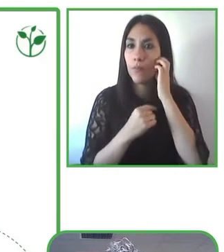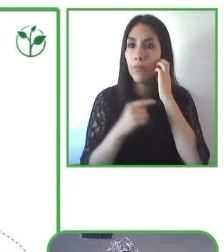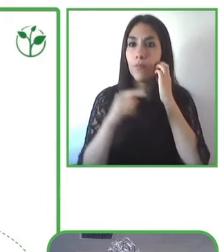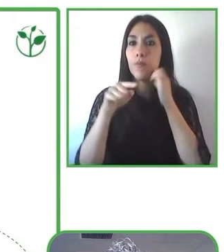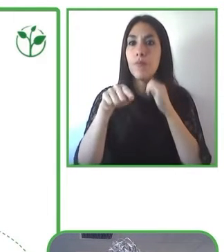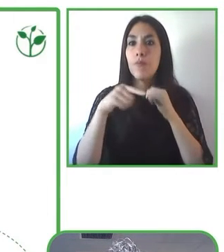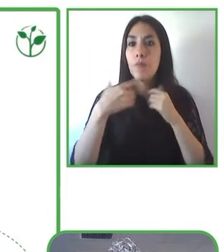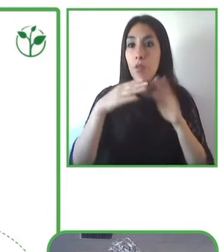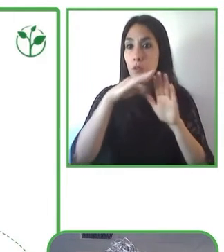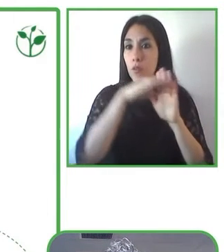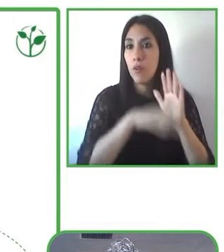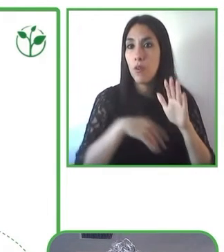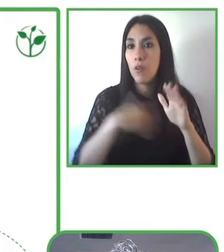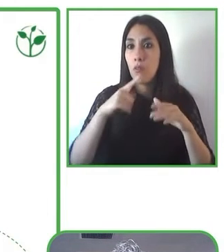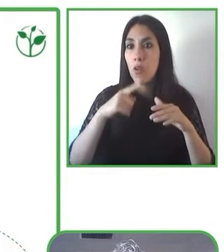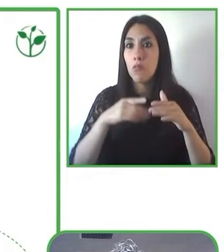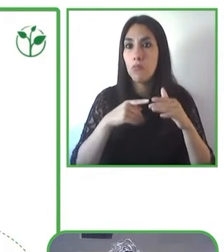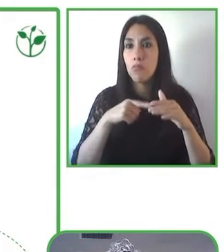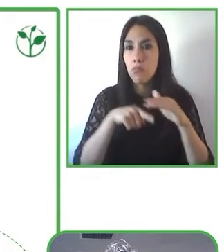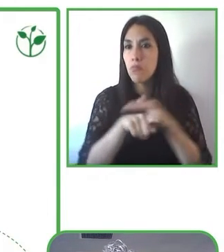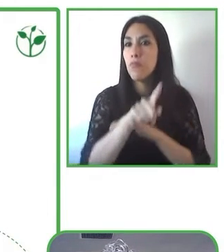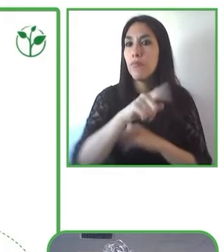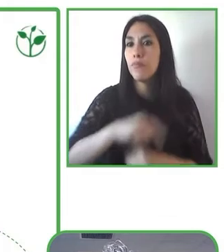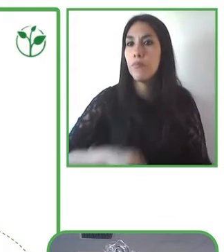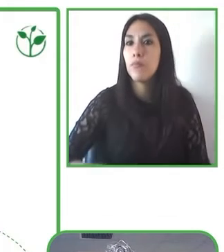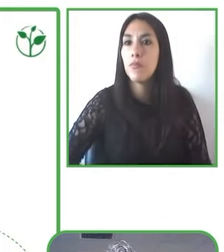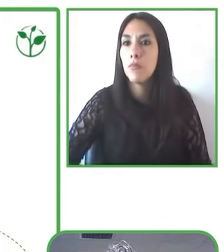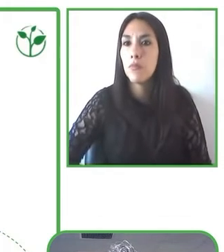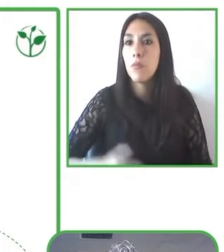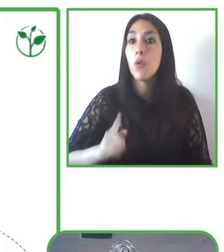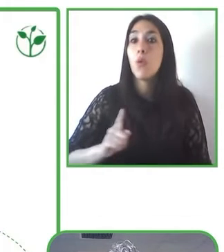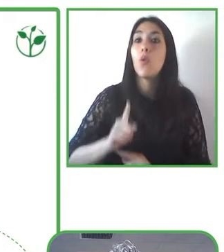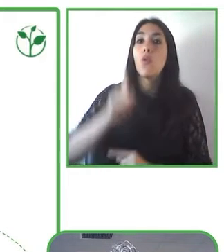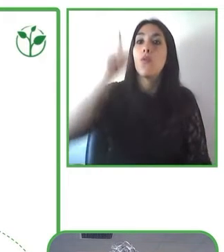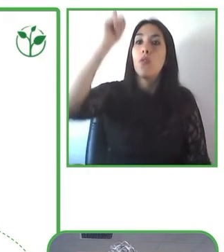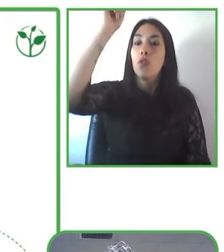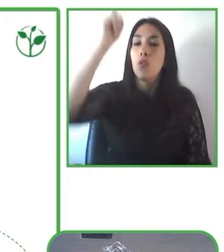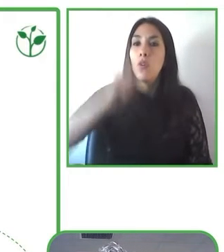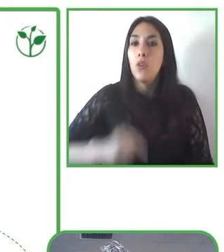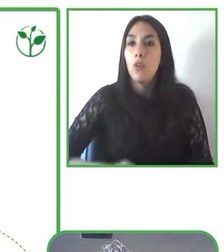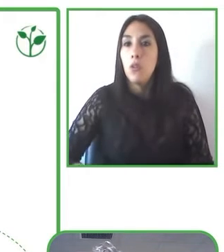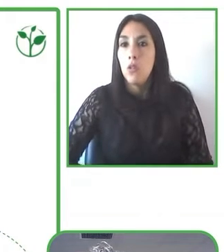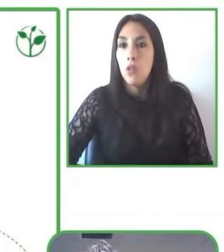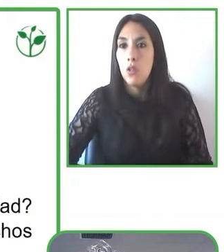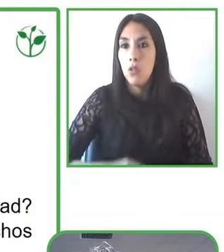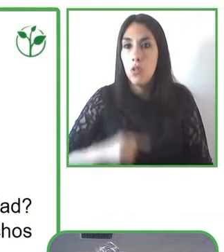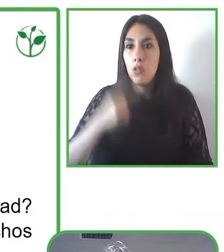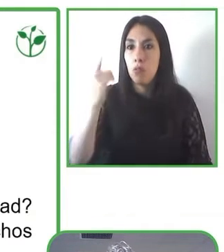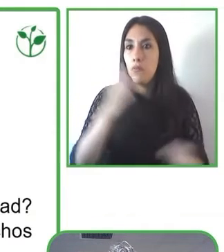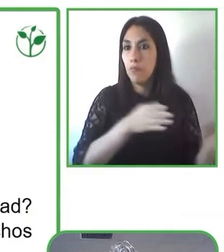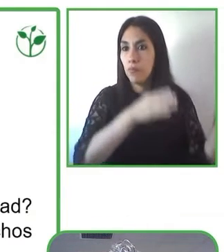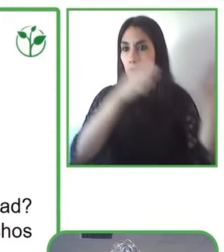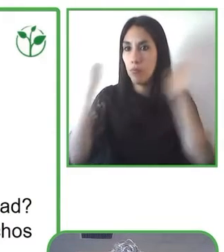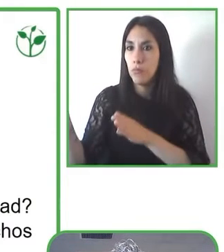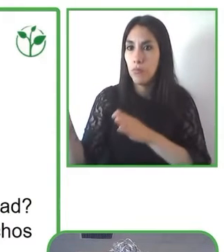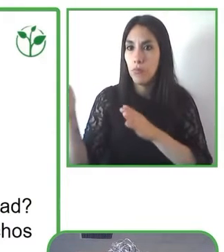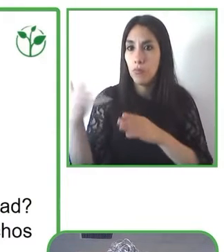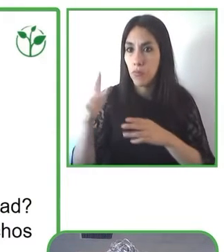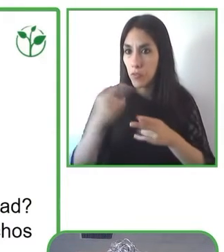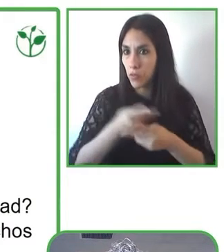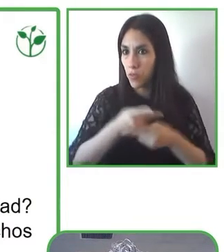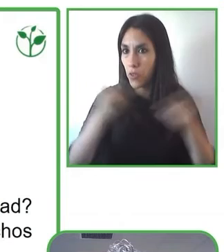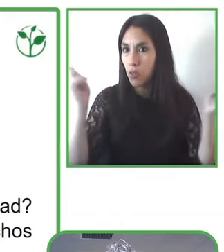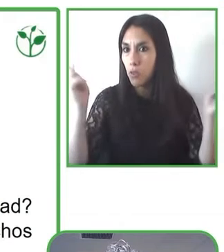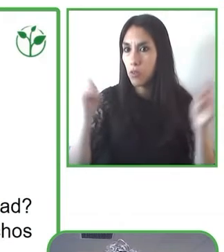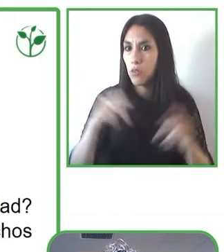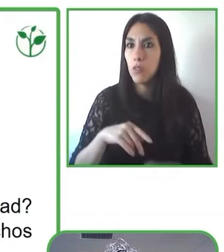destina a la capacitación de funcionarios públicos en materias de accesibilidad y de inclusión. Es de esta segunda parte a la que nos vamos a